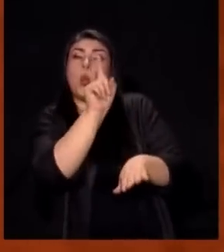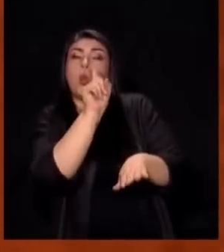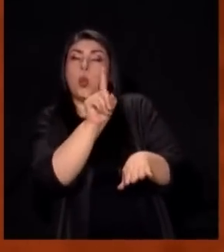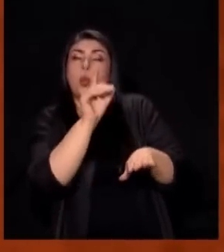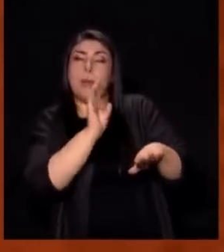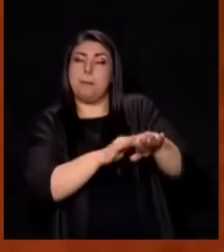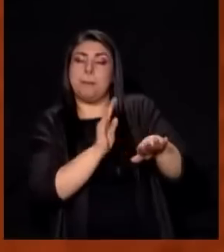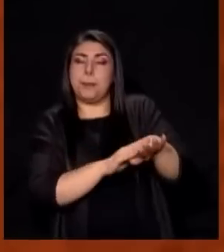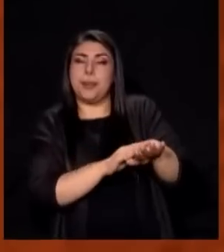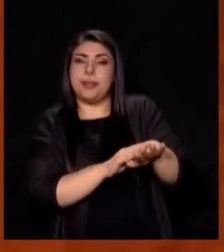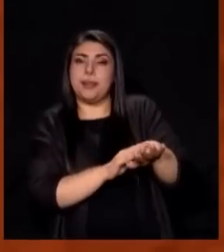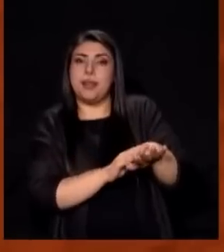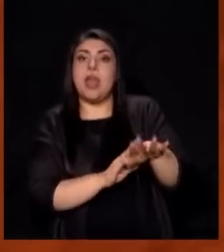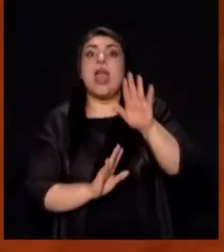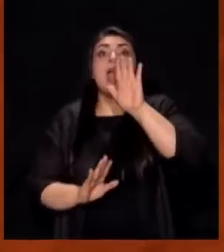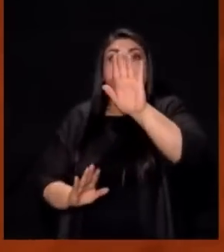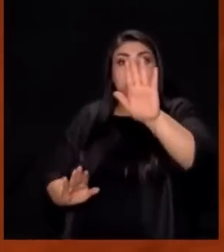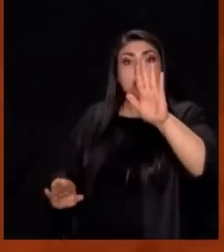No te escuché